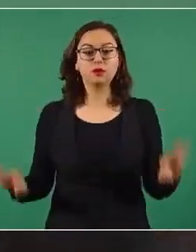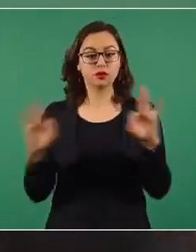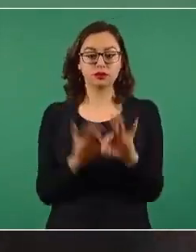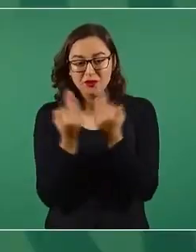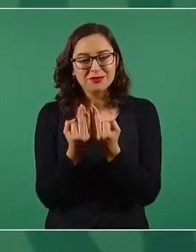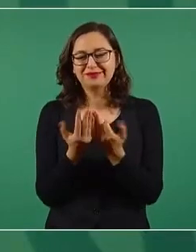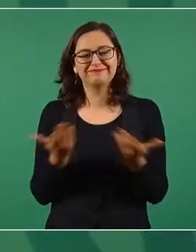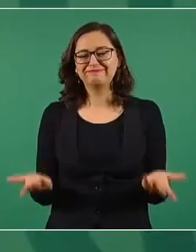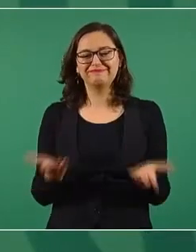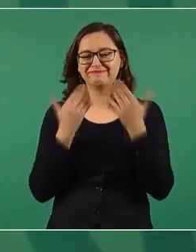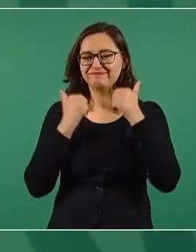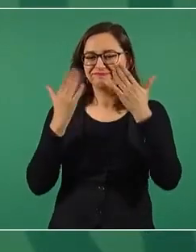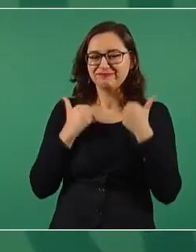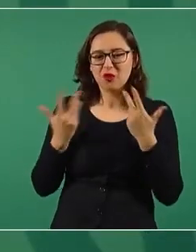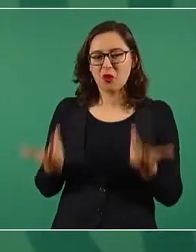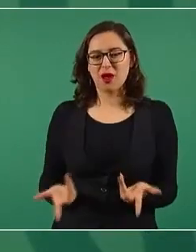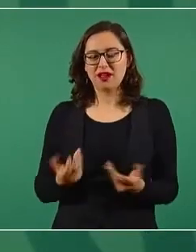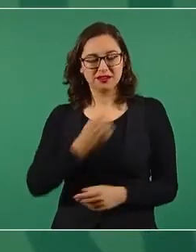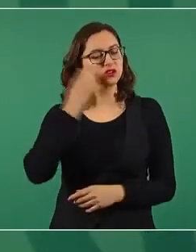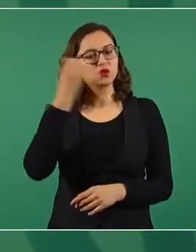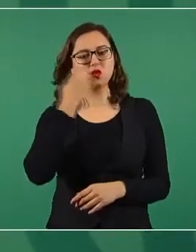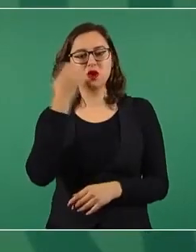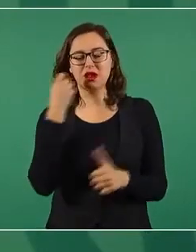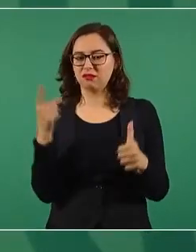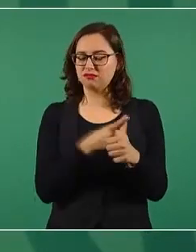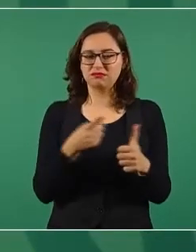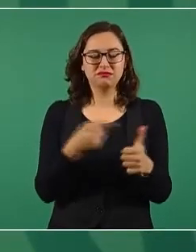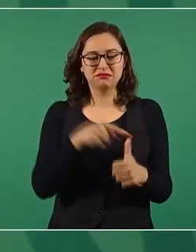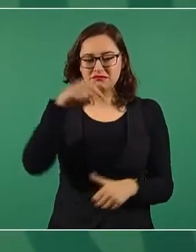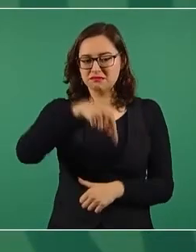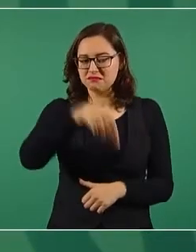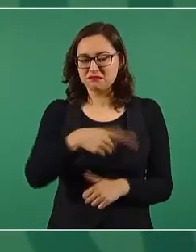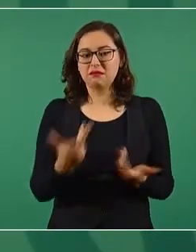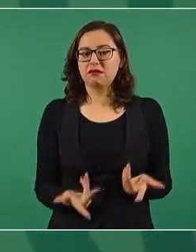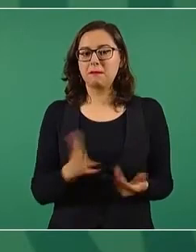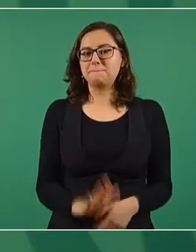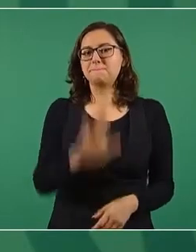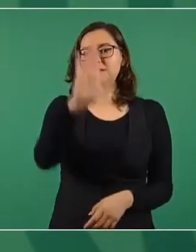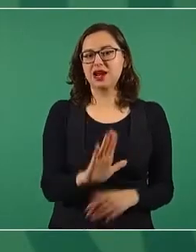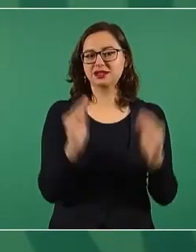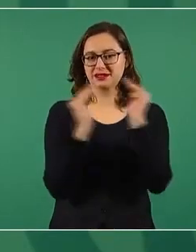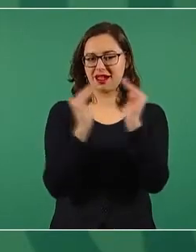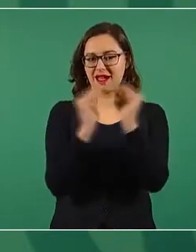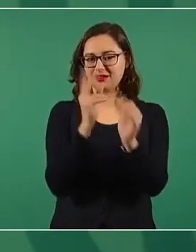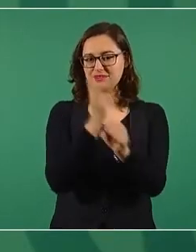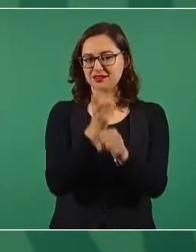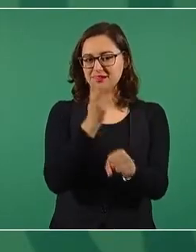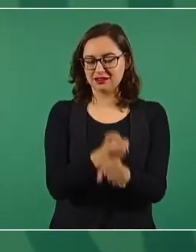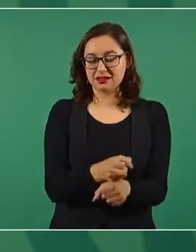nada, la escuela es el segundo hogar, ahí no sólo se aprende,